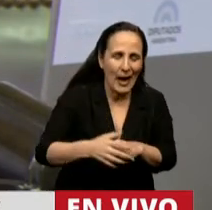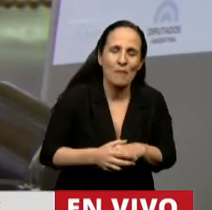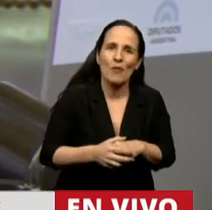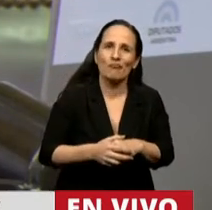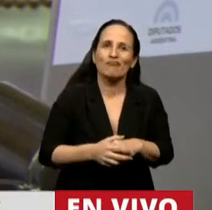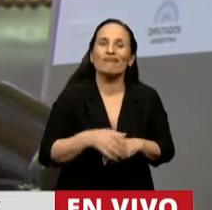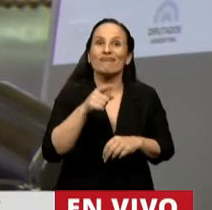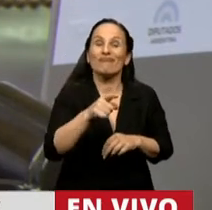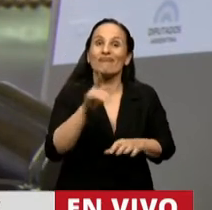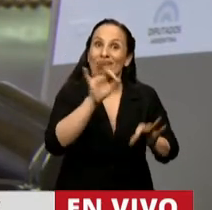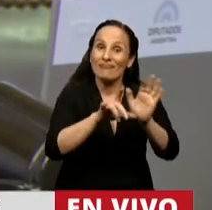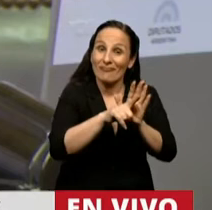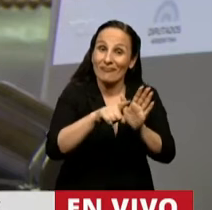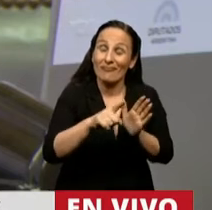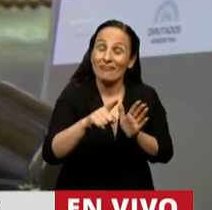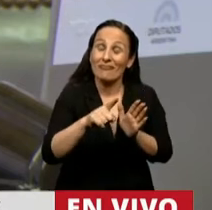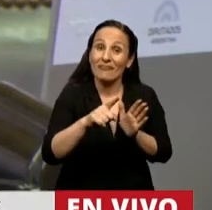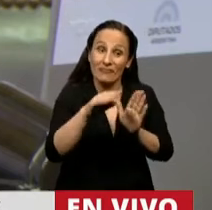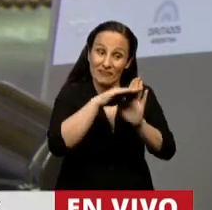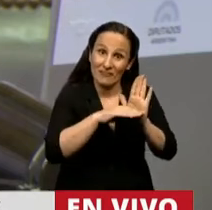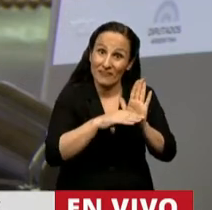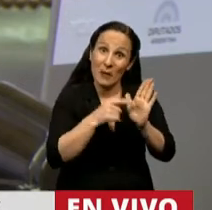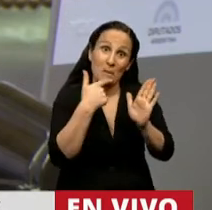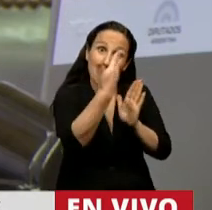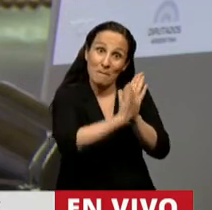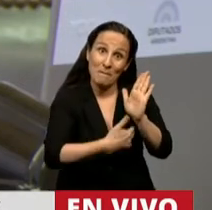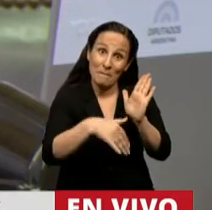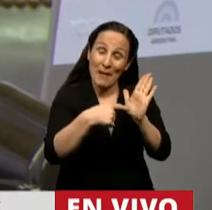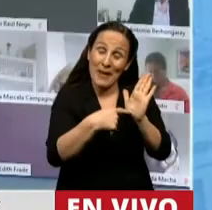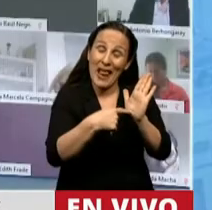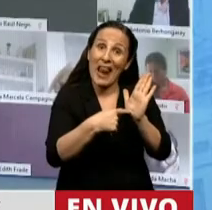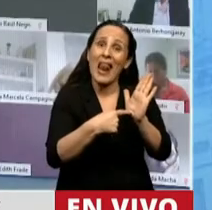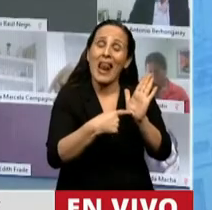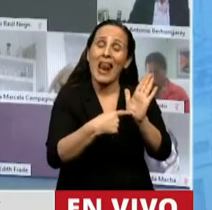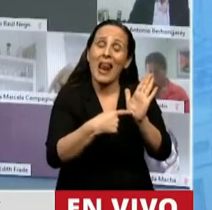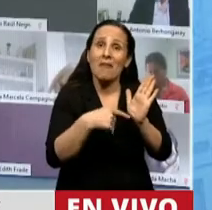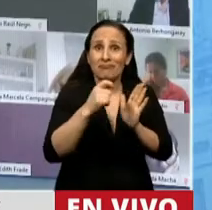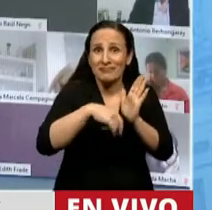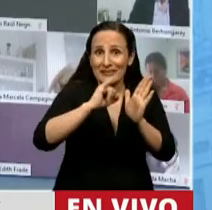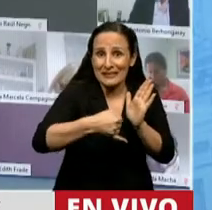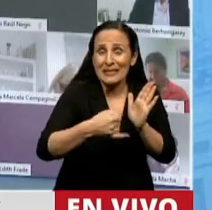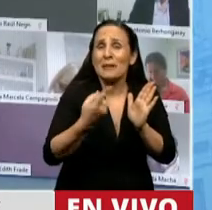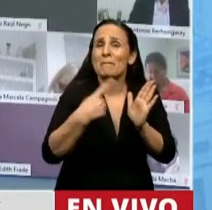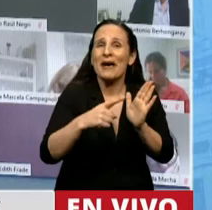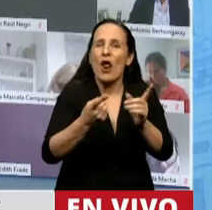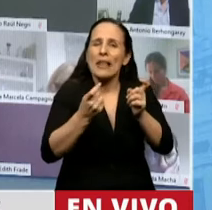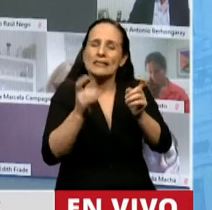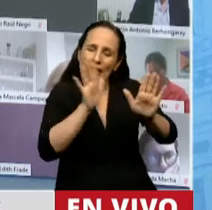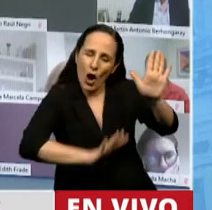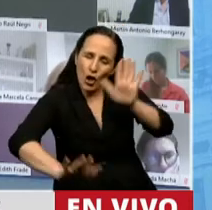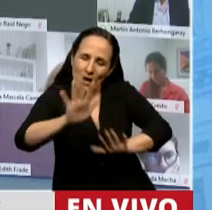tratado, lo que esté en un papel, sabemos que solamente se puede garantizar con la organización, con la movilización